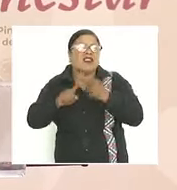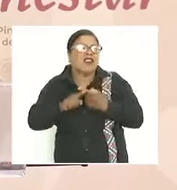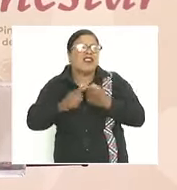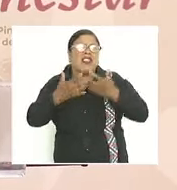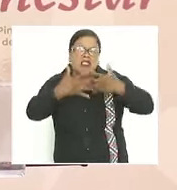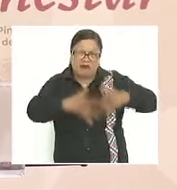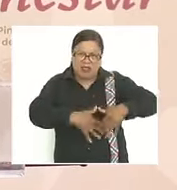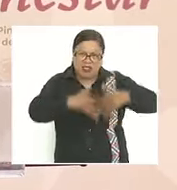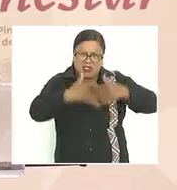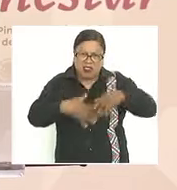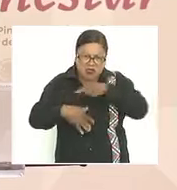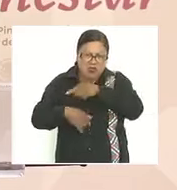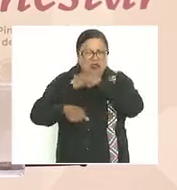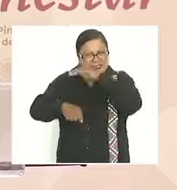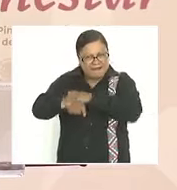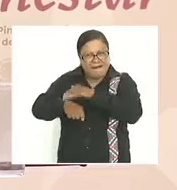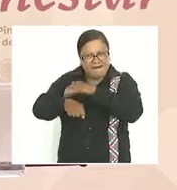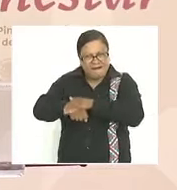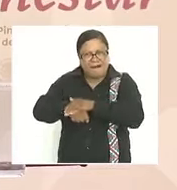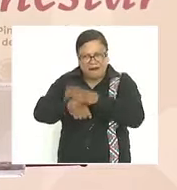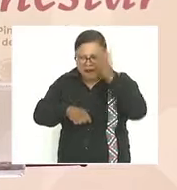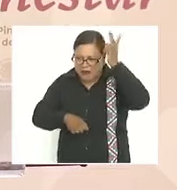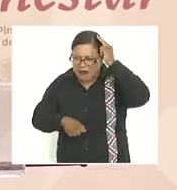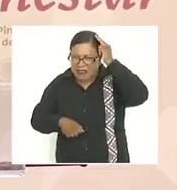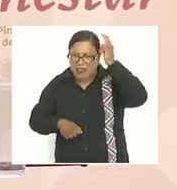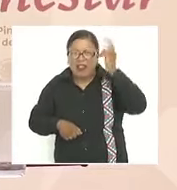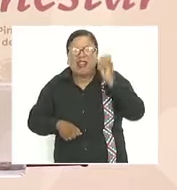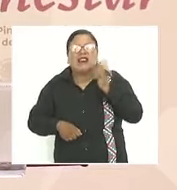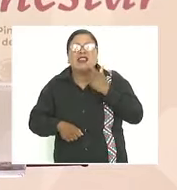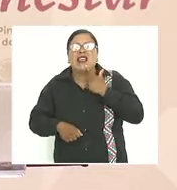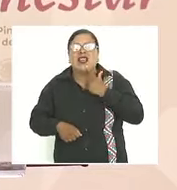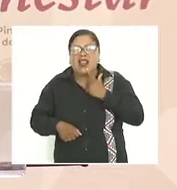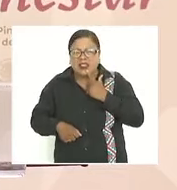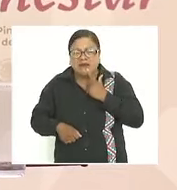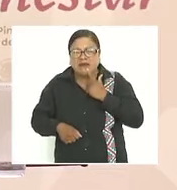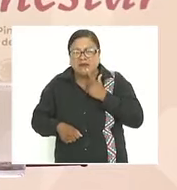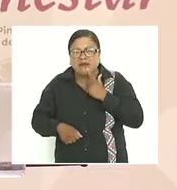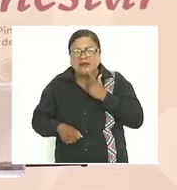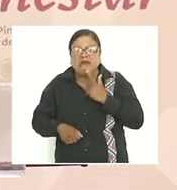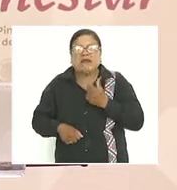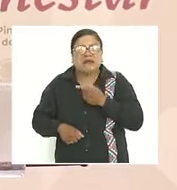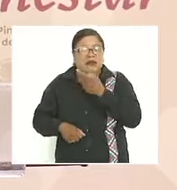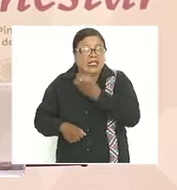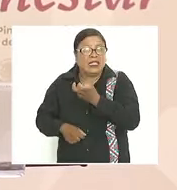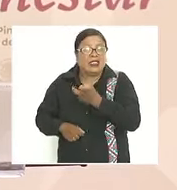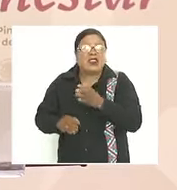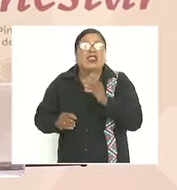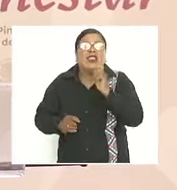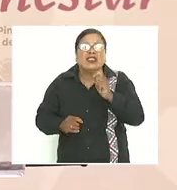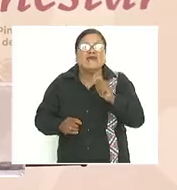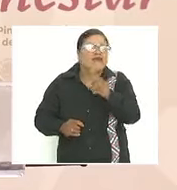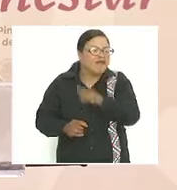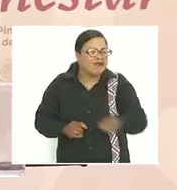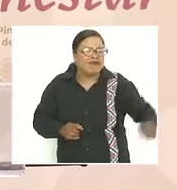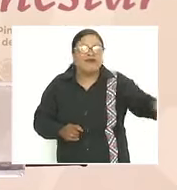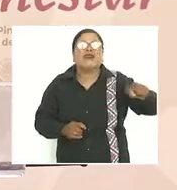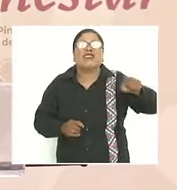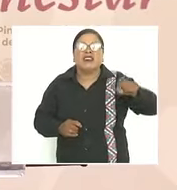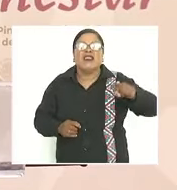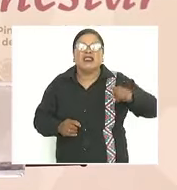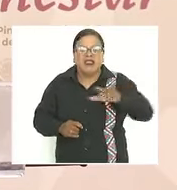que era su amigo un inglés Pearson construyó el puerto de Salina Cruz